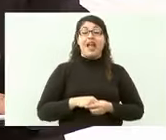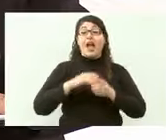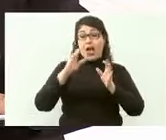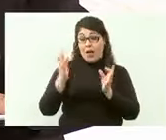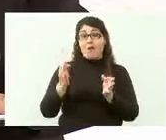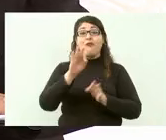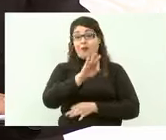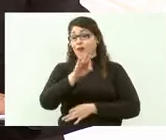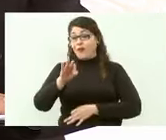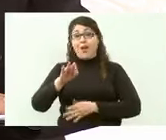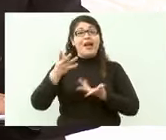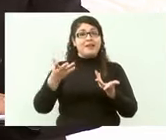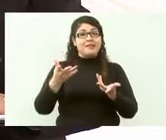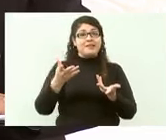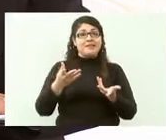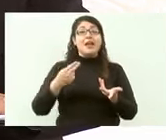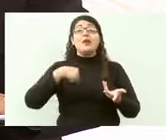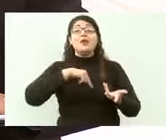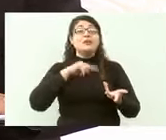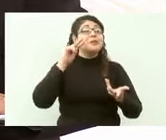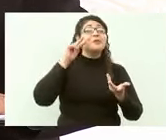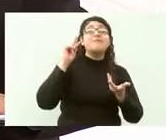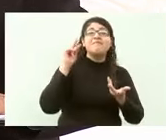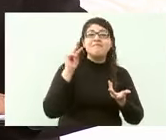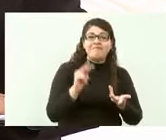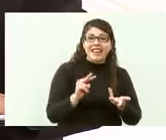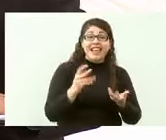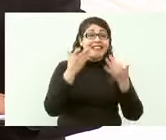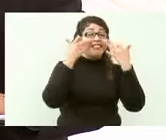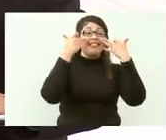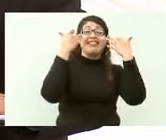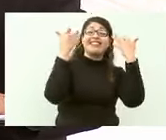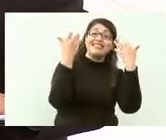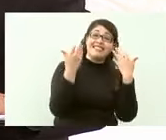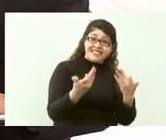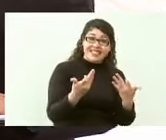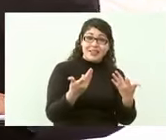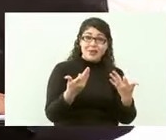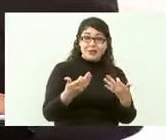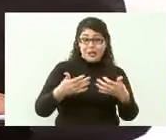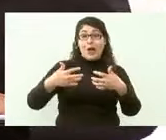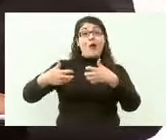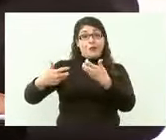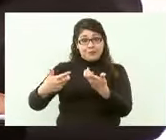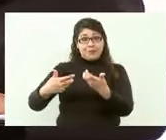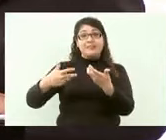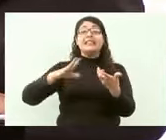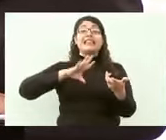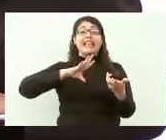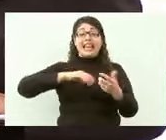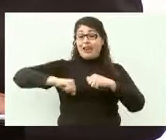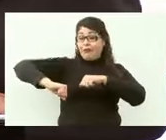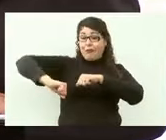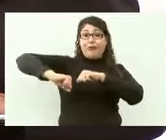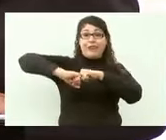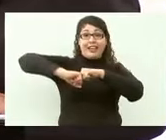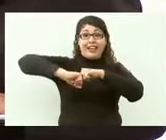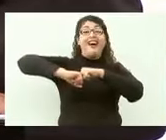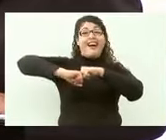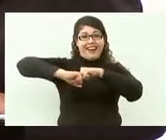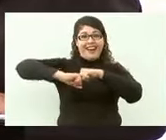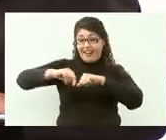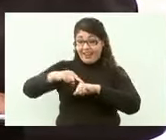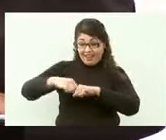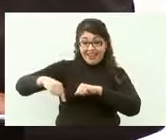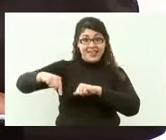comprometí a eso y lo estoy cumpliendo cosa que no sucedió durante el periodo neoliberal